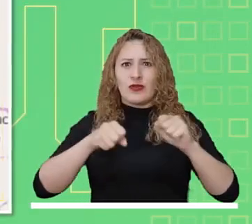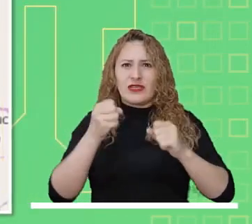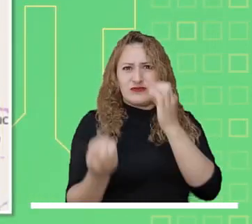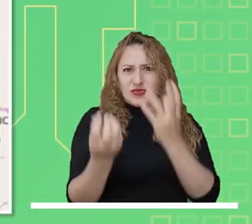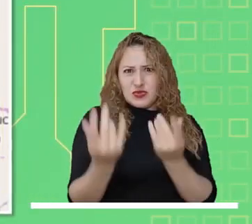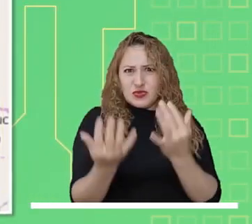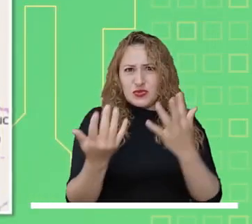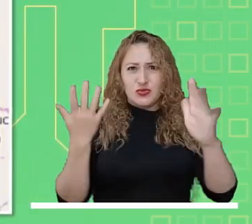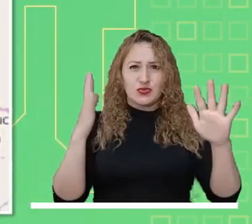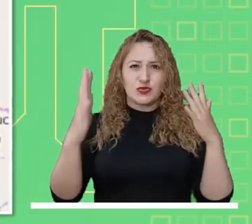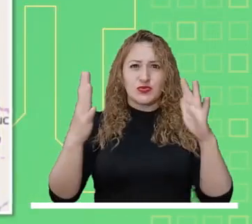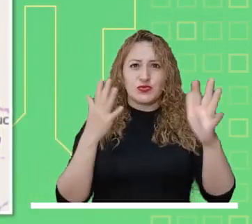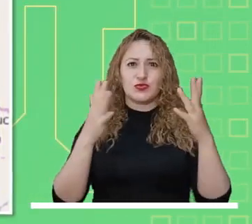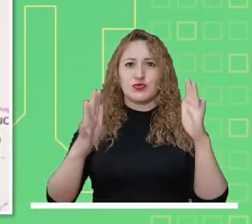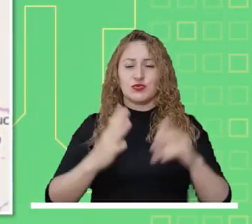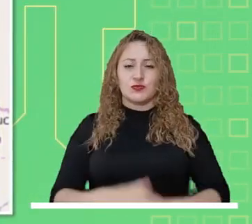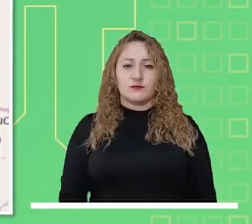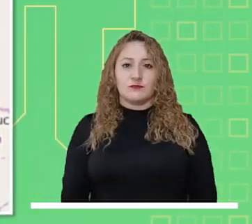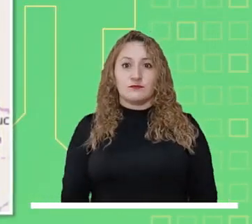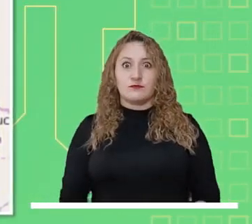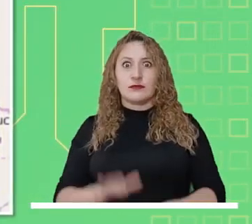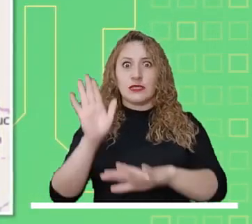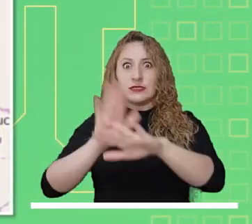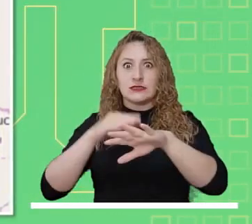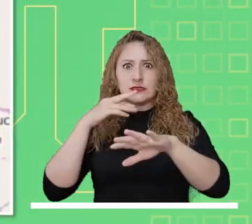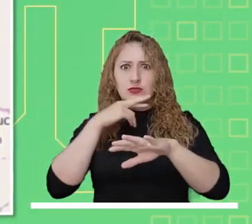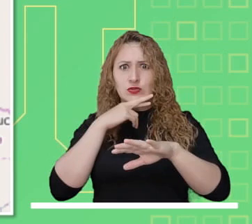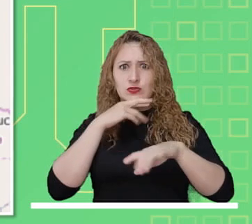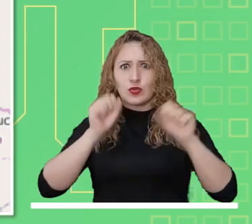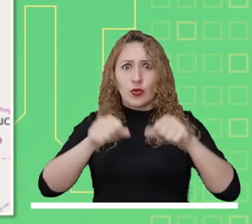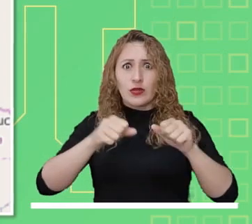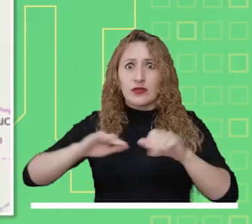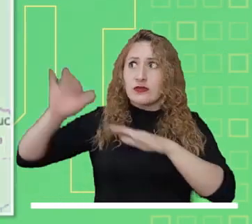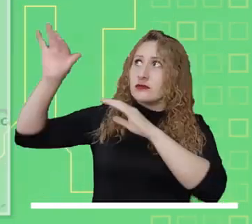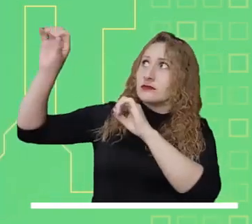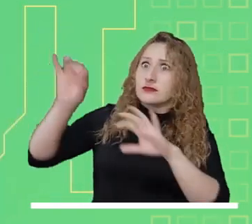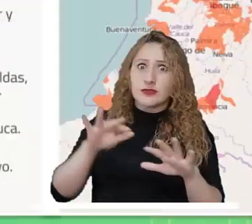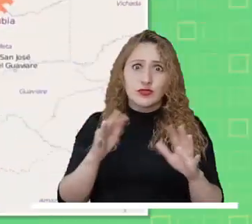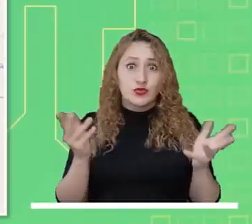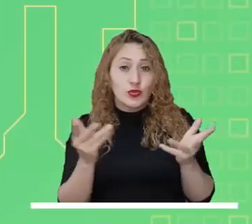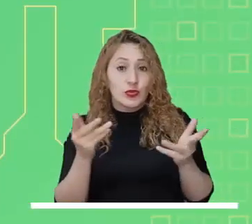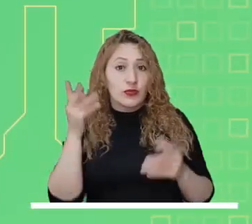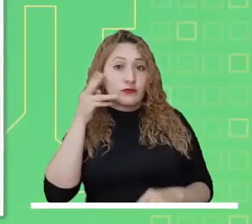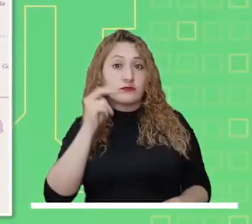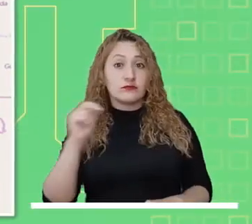En la Guajira y Tolima se presenta alerta naranja por probabilidad de incendios en la cobertura vegetal.